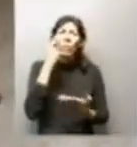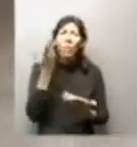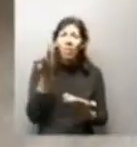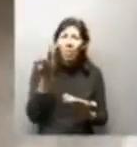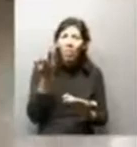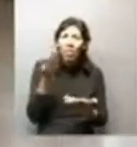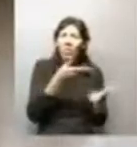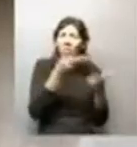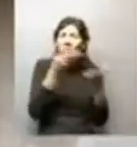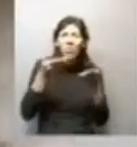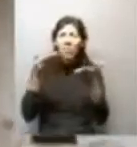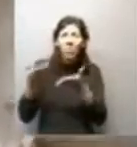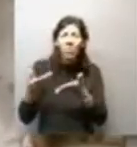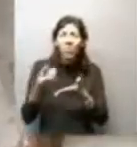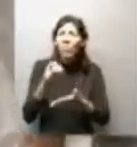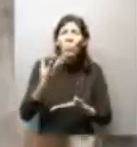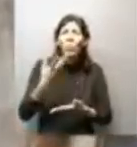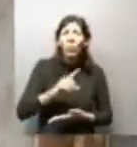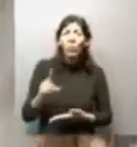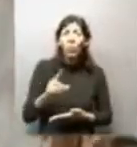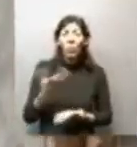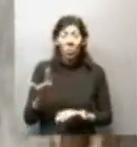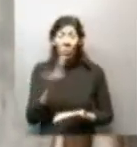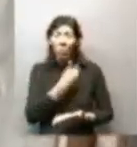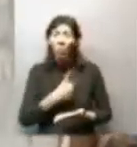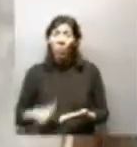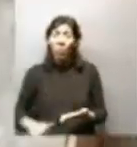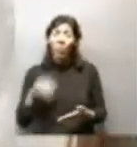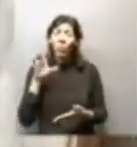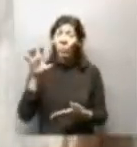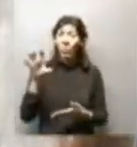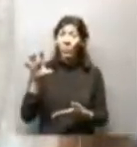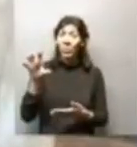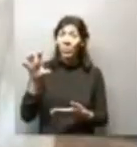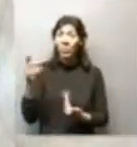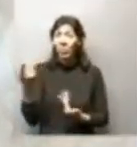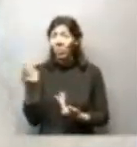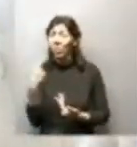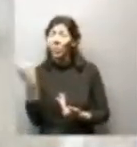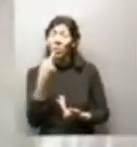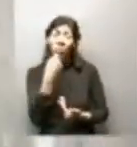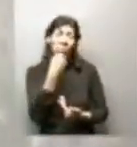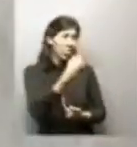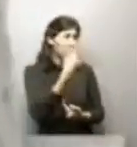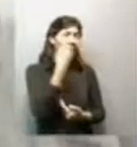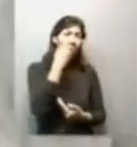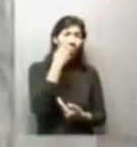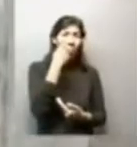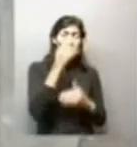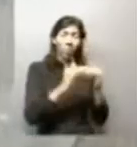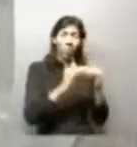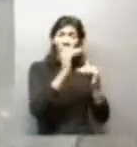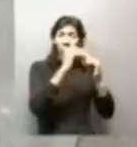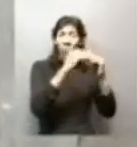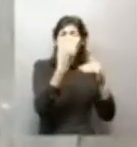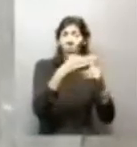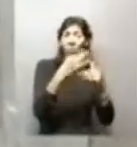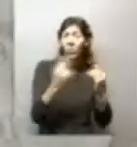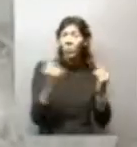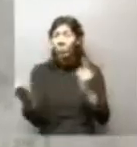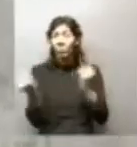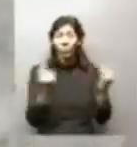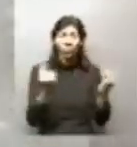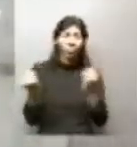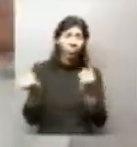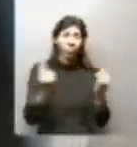hace estas obras? No se han presentado clandestino. Porque dice que es del gobierno. Y el gobierno dice que eso lo tienen que hacer las municipalidades, las clandestinas y todo eso.